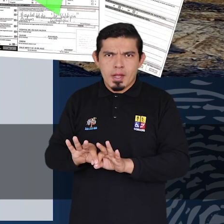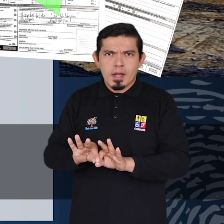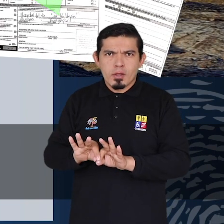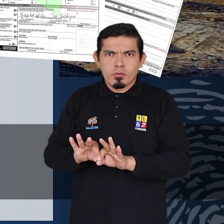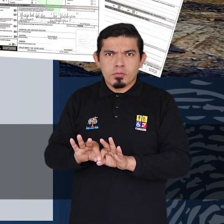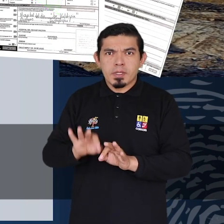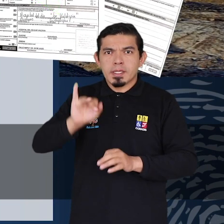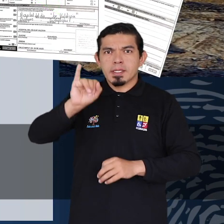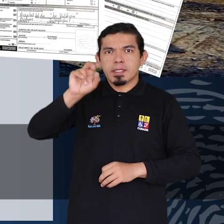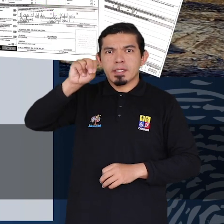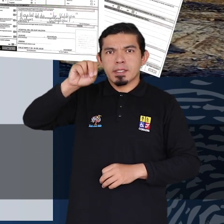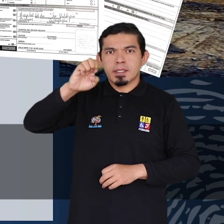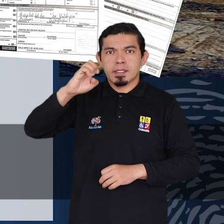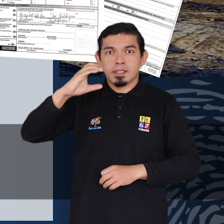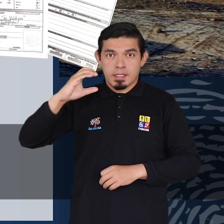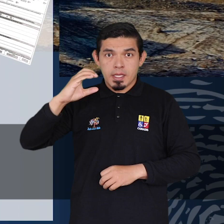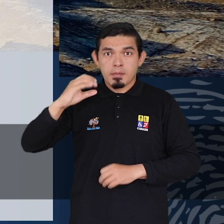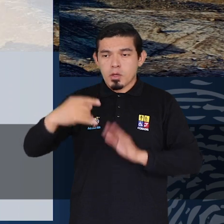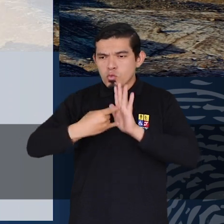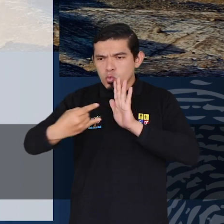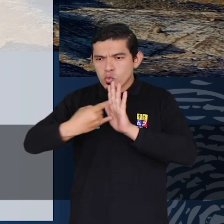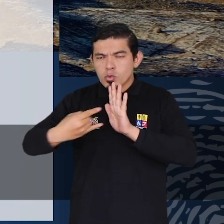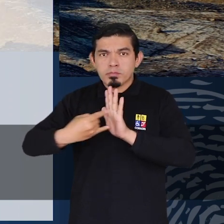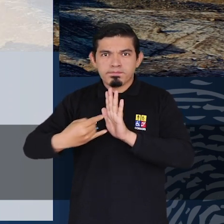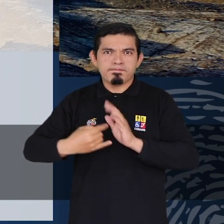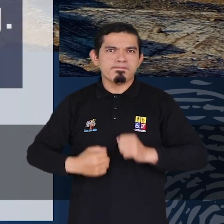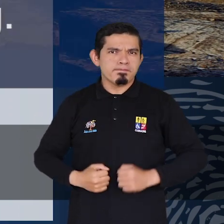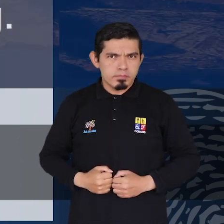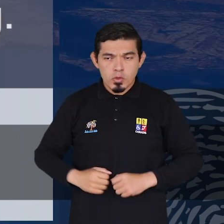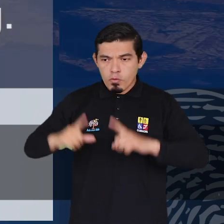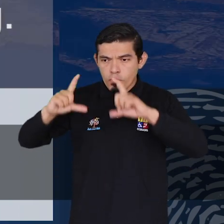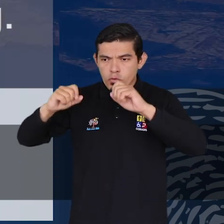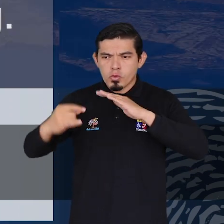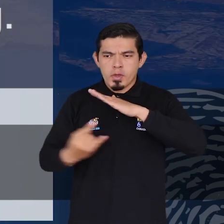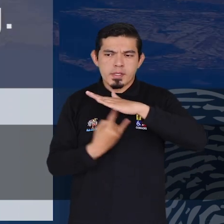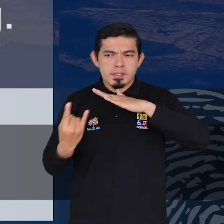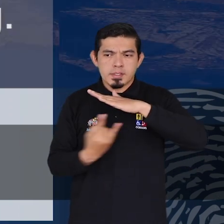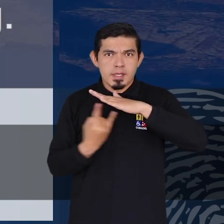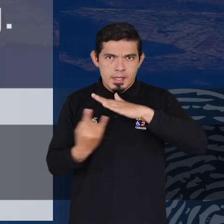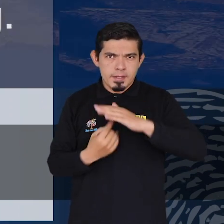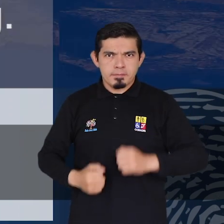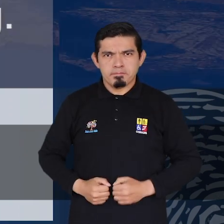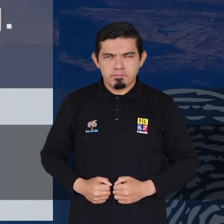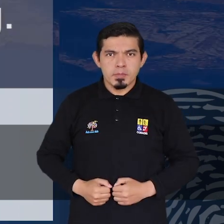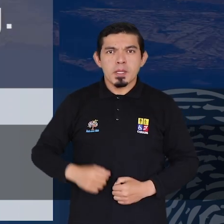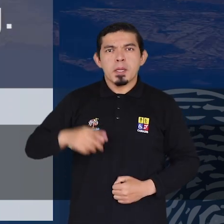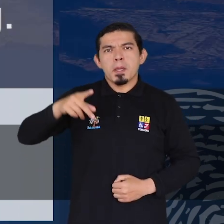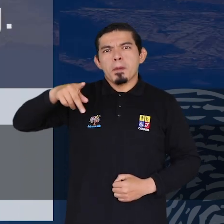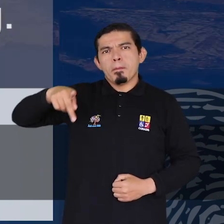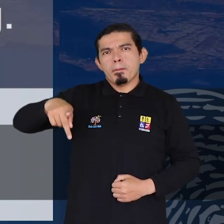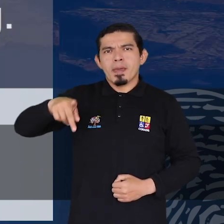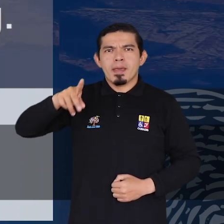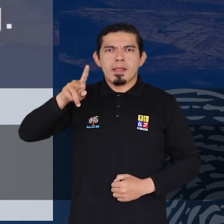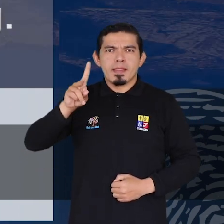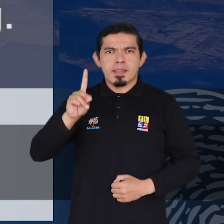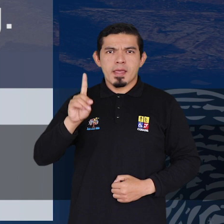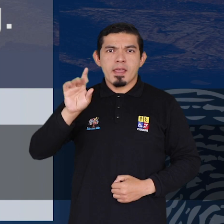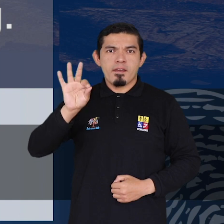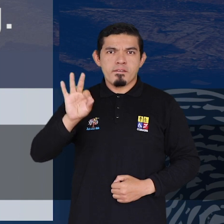funciones y luego cargue el archivo completo. Puede ser fotografiado o escaneado en formatos PDF,